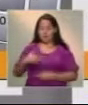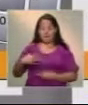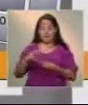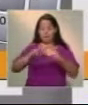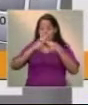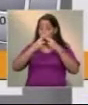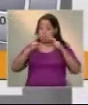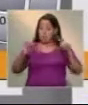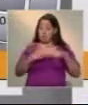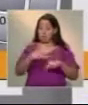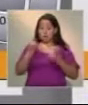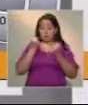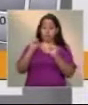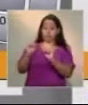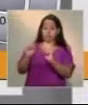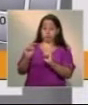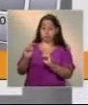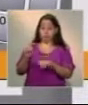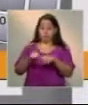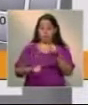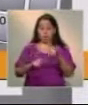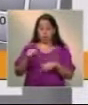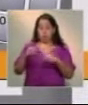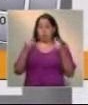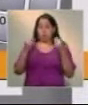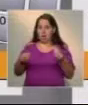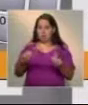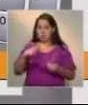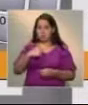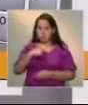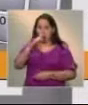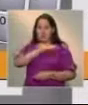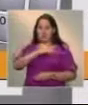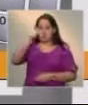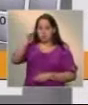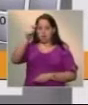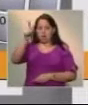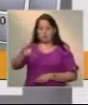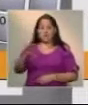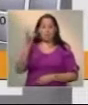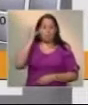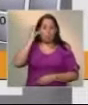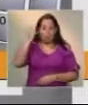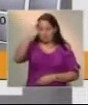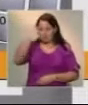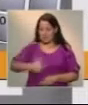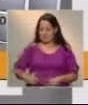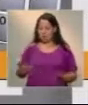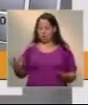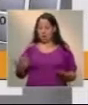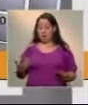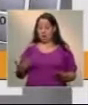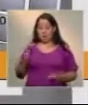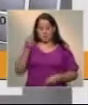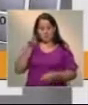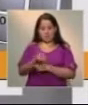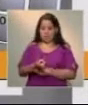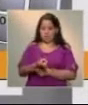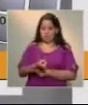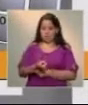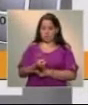pues tenemos que rechazarlo. Y por supuesto, yo en mi condición, no solamente de rectora, sino de mujer, de persona, tengo que estar